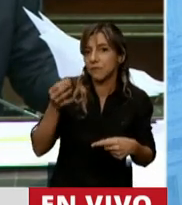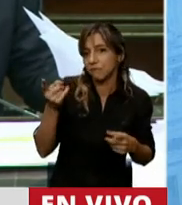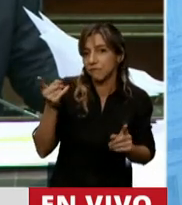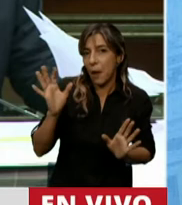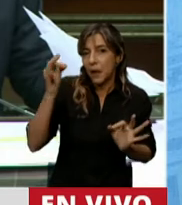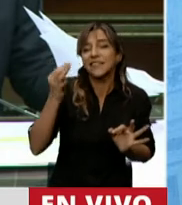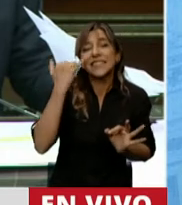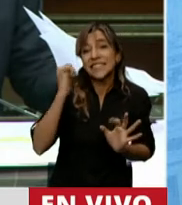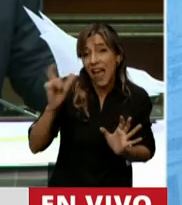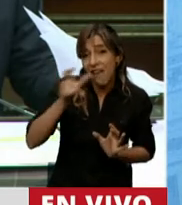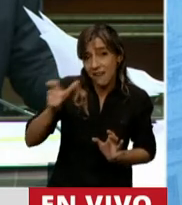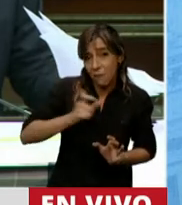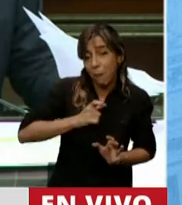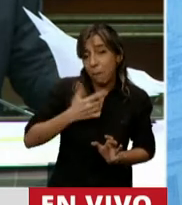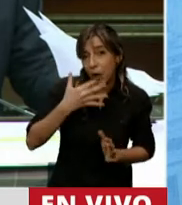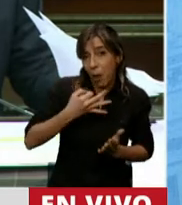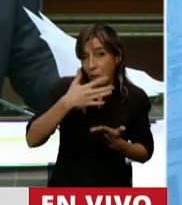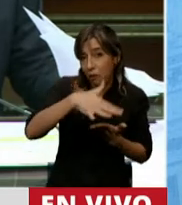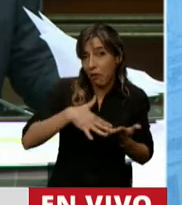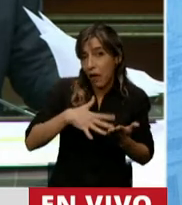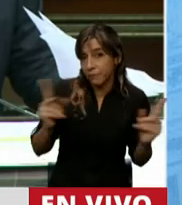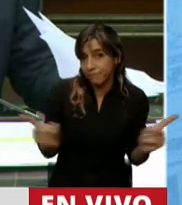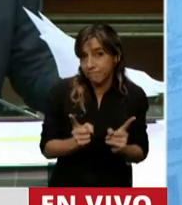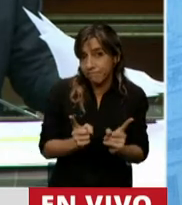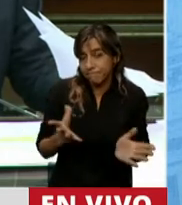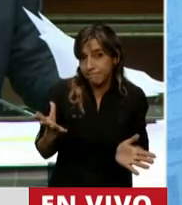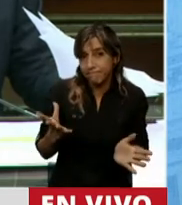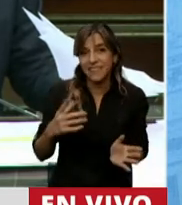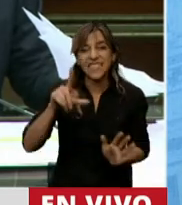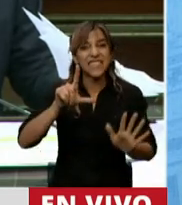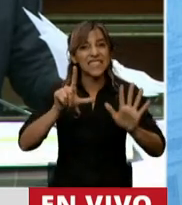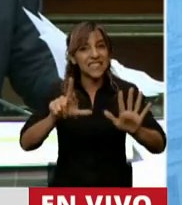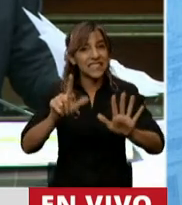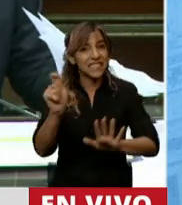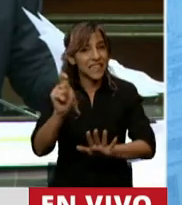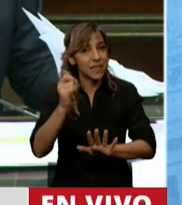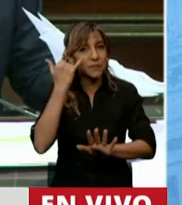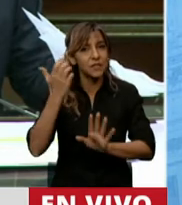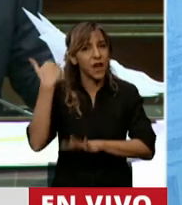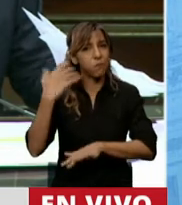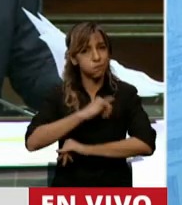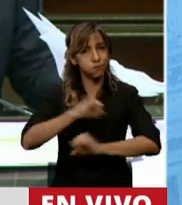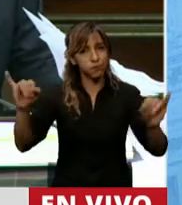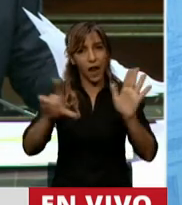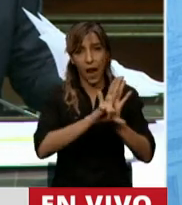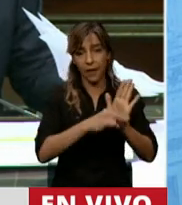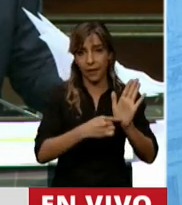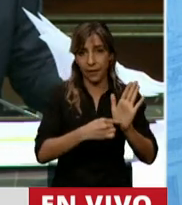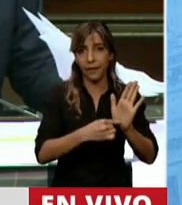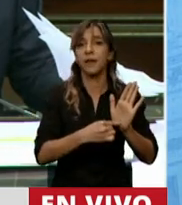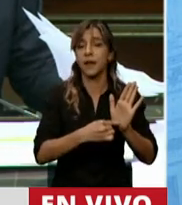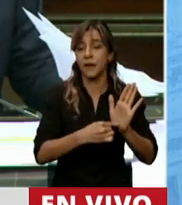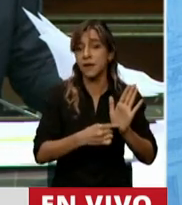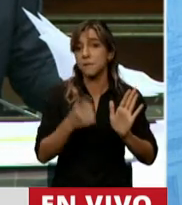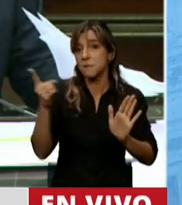incompleta e inconsistente. A siete meses de publicada la ley, nos dice usted, y lo cito,